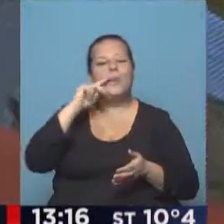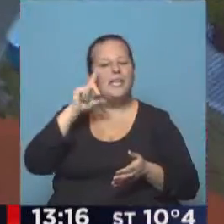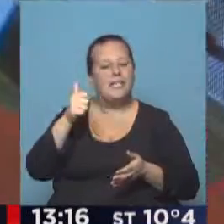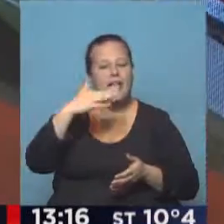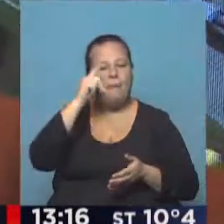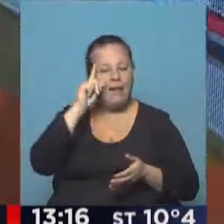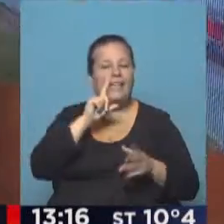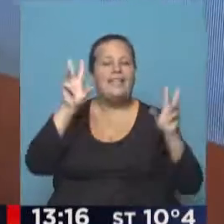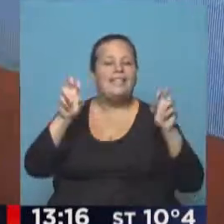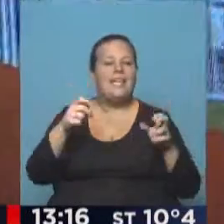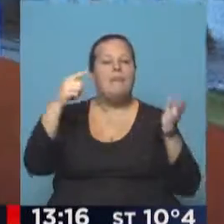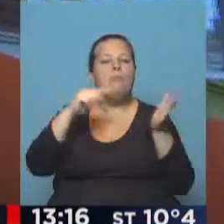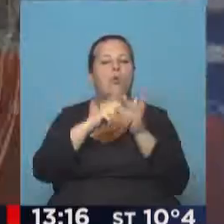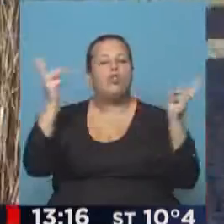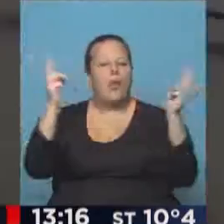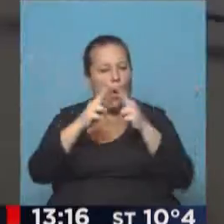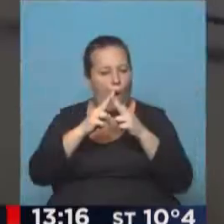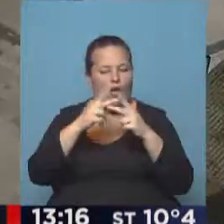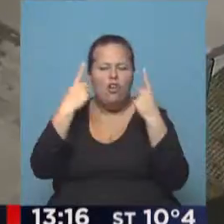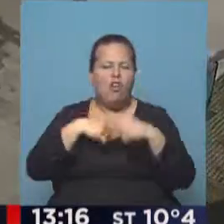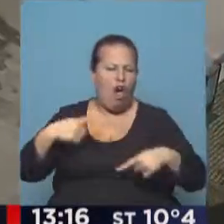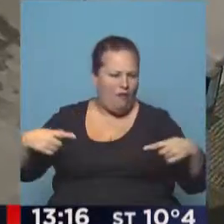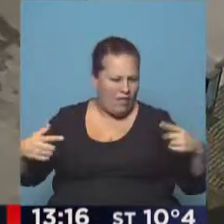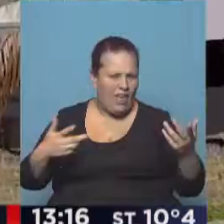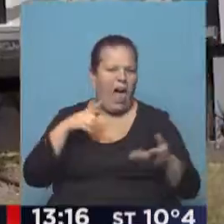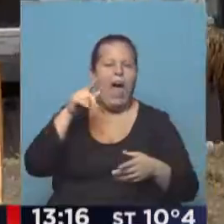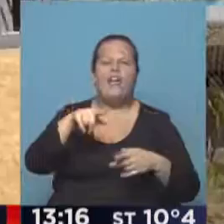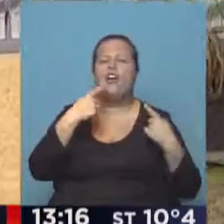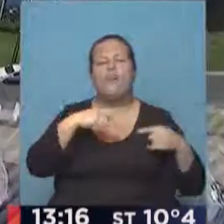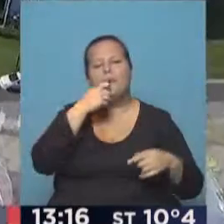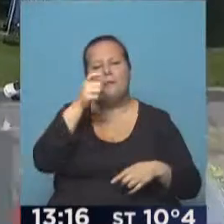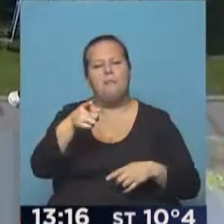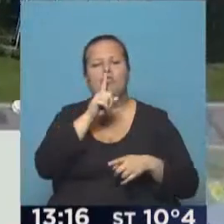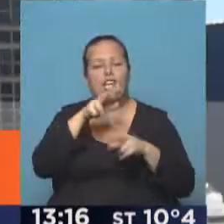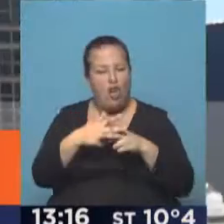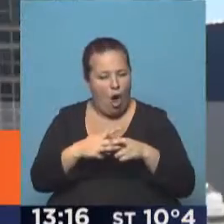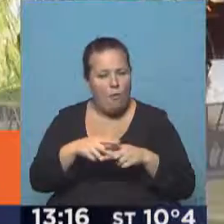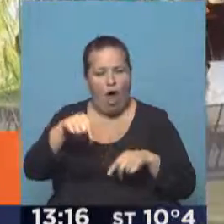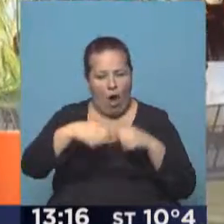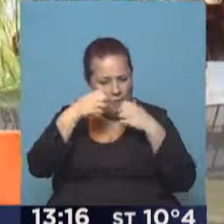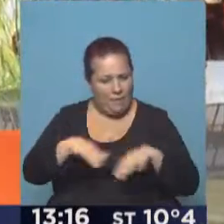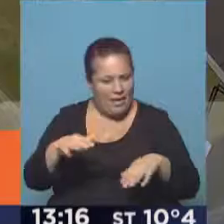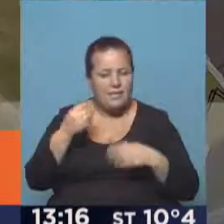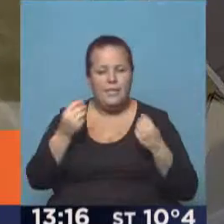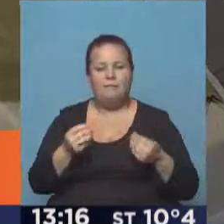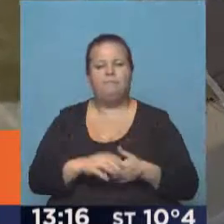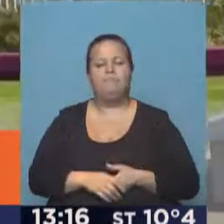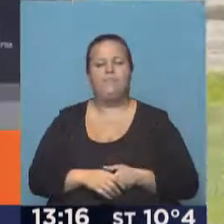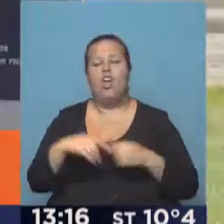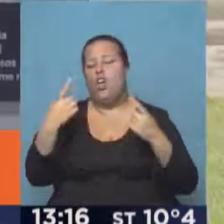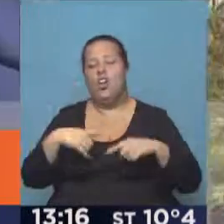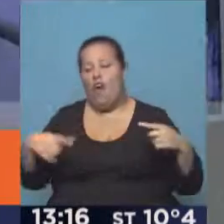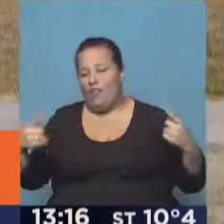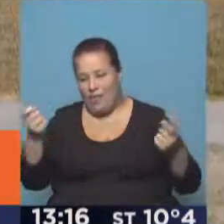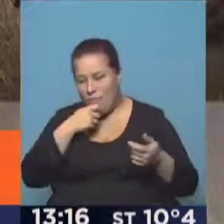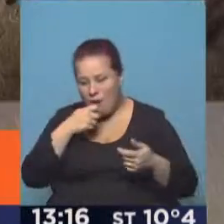Martelli con el lema Punto de Encuentro y con muchas novedades, cosas que están pasando allí en Tecnópolis desde hoy, que es entre las novedades,